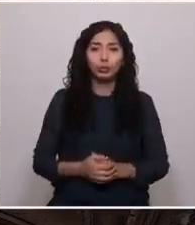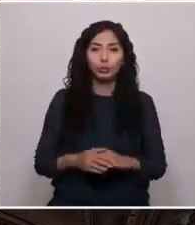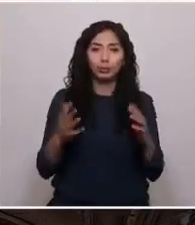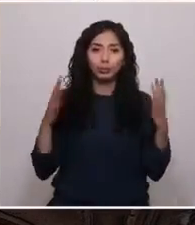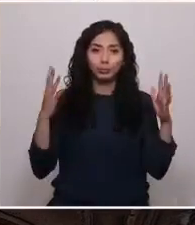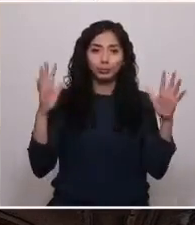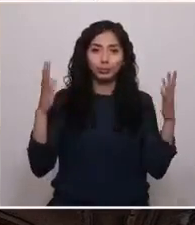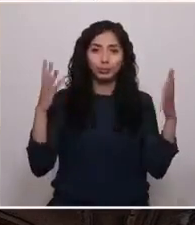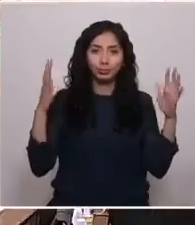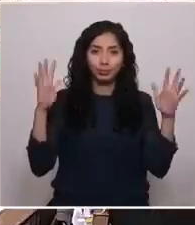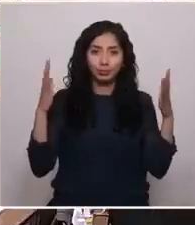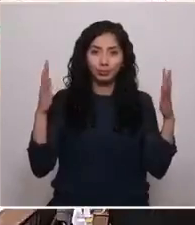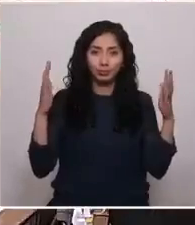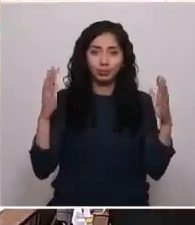¡Gracias! ¡Gracias! ¡Gracias!